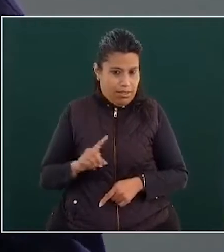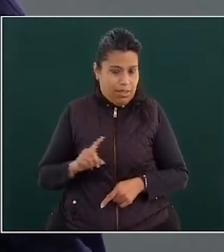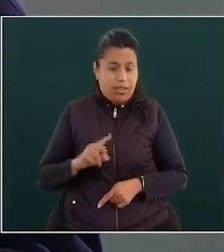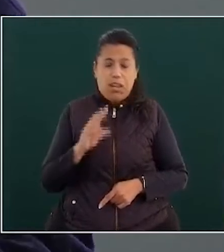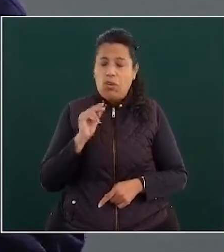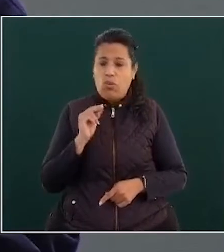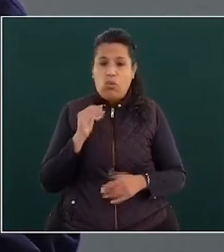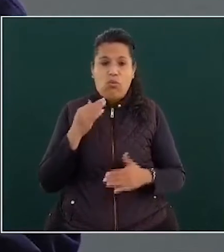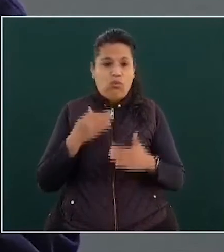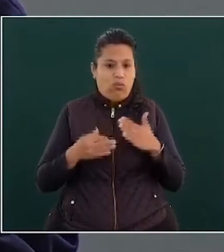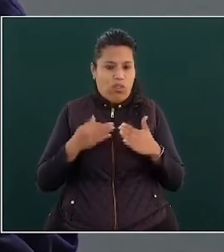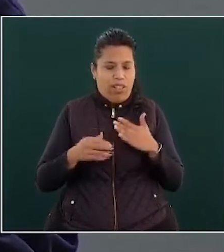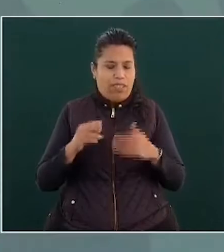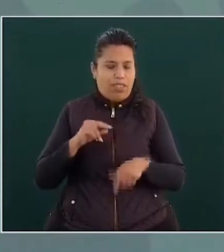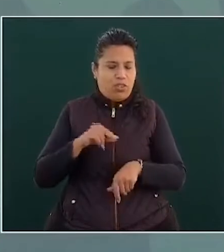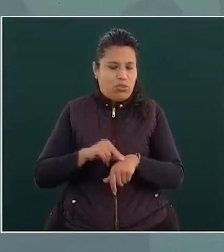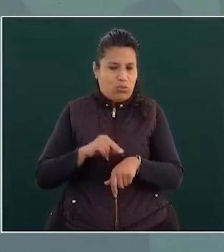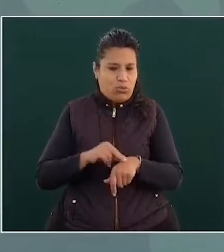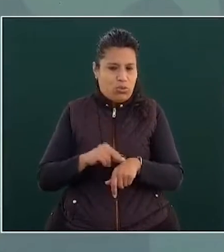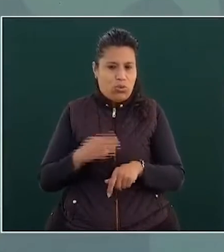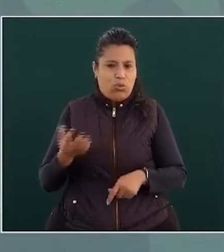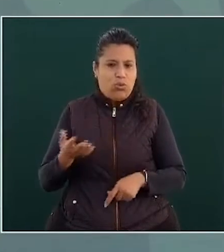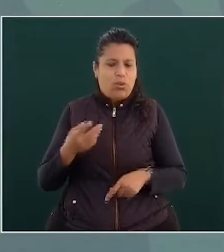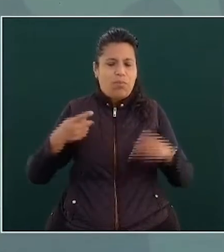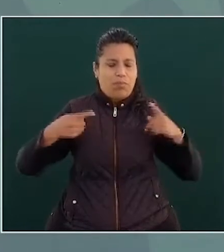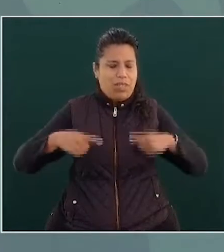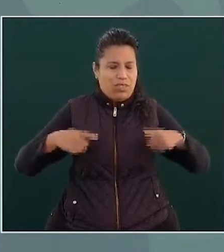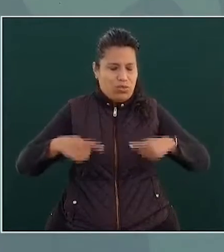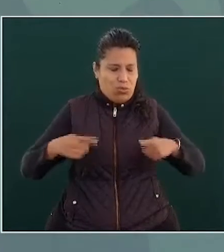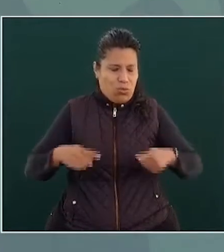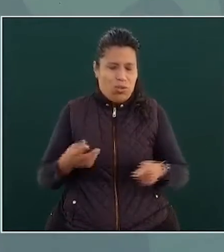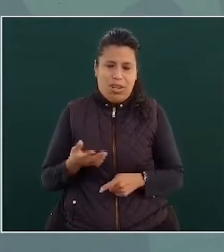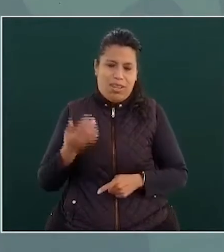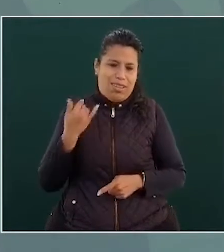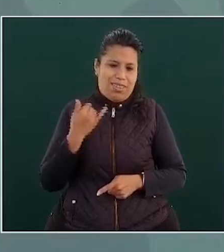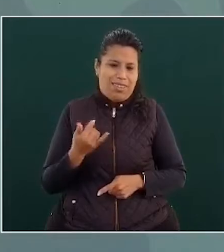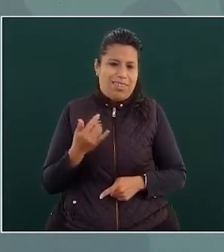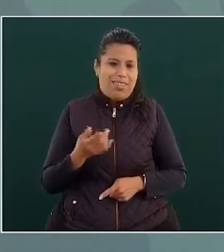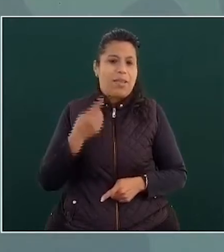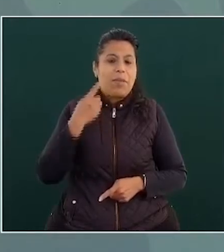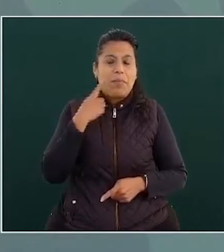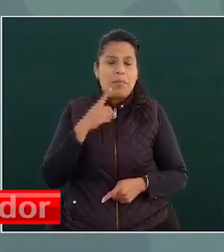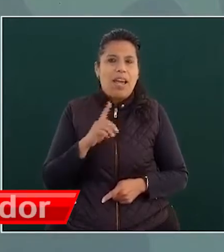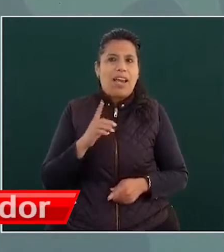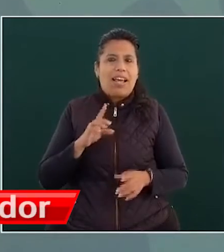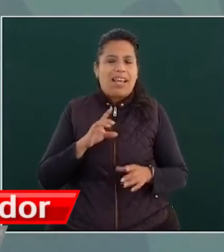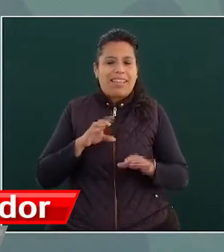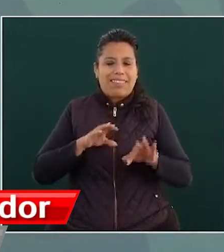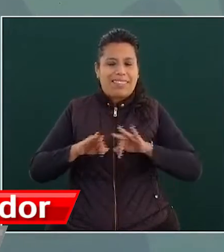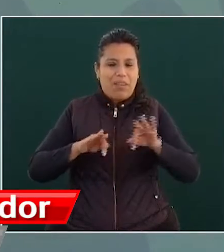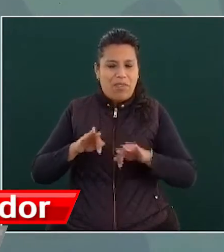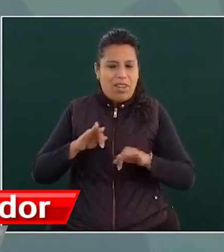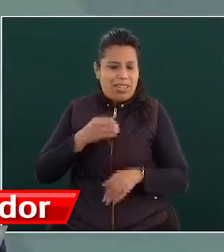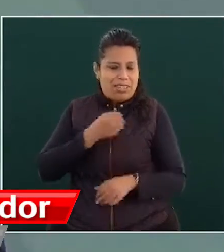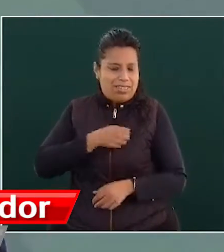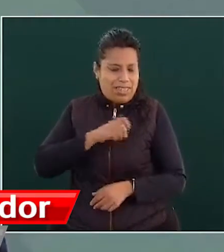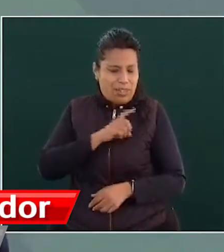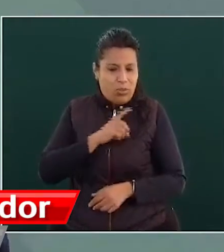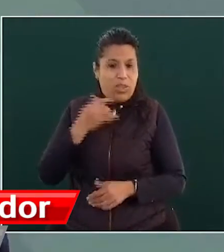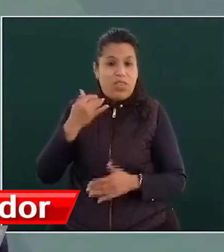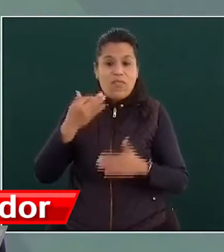falten los médicos, el personal, que no falten las medicinas. Estamos